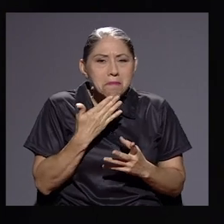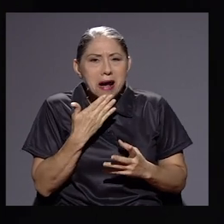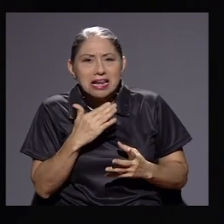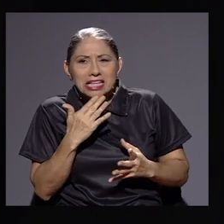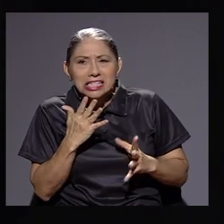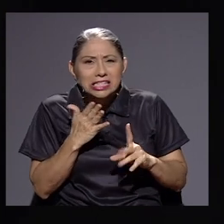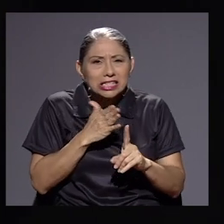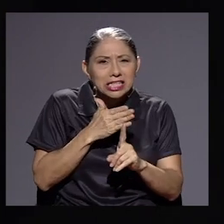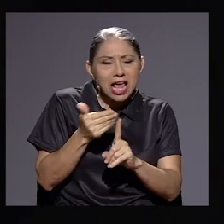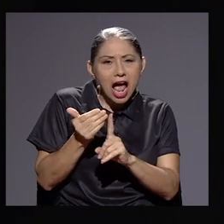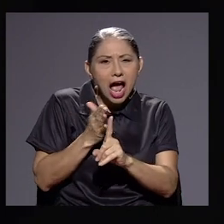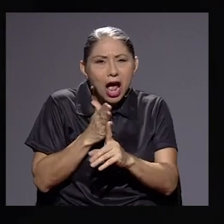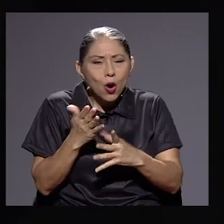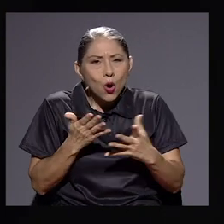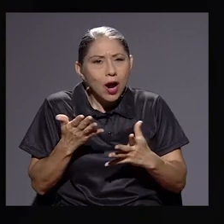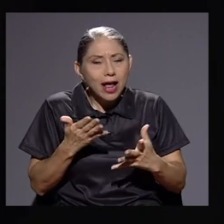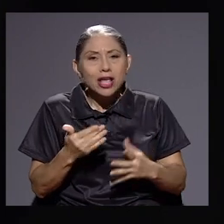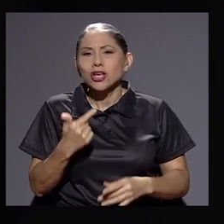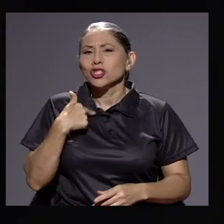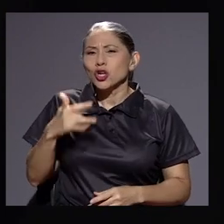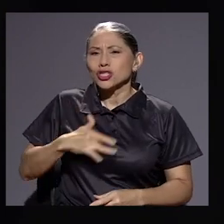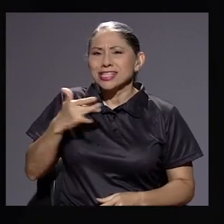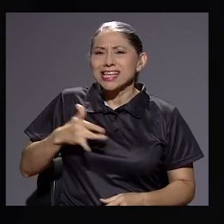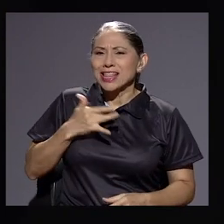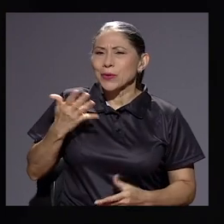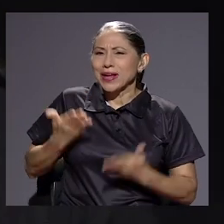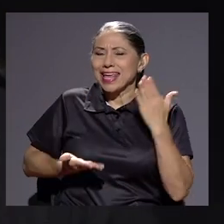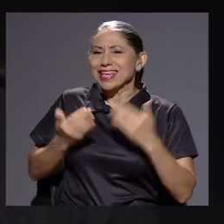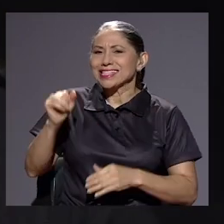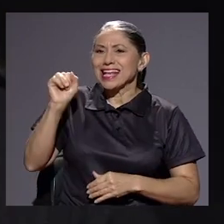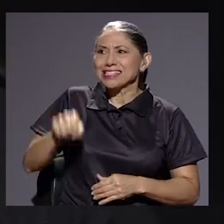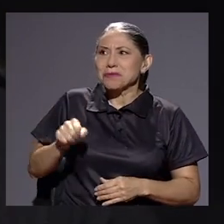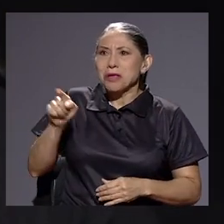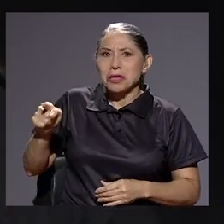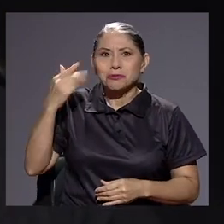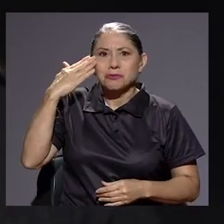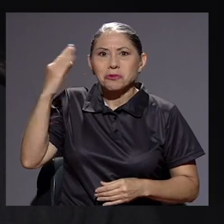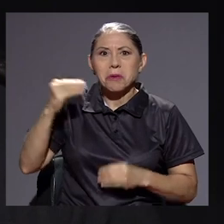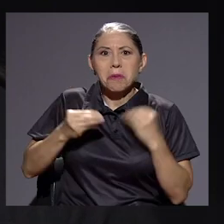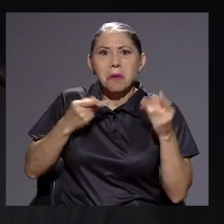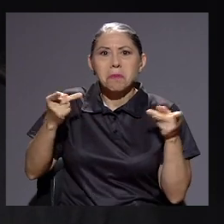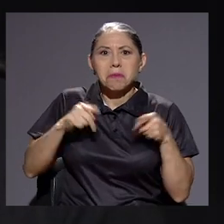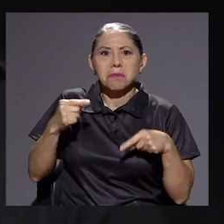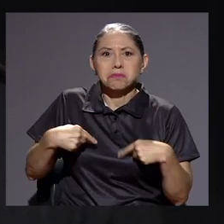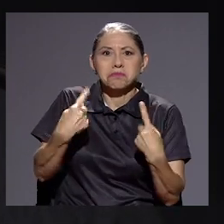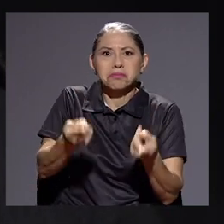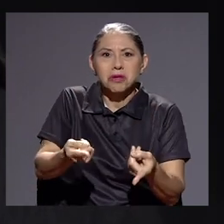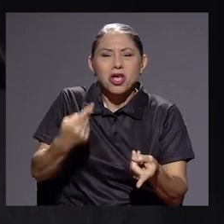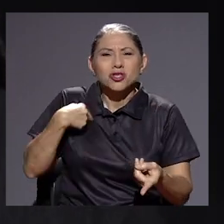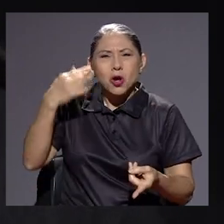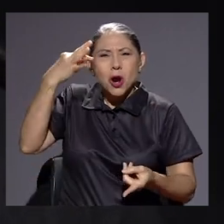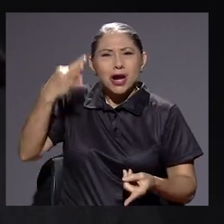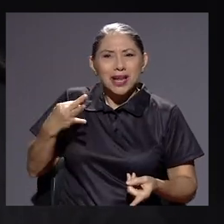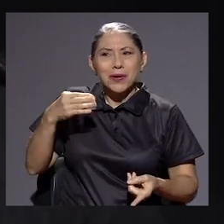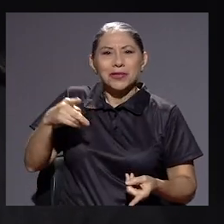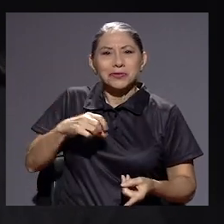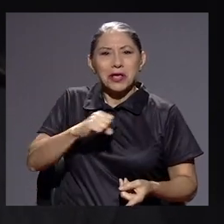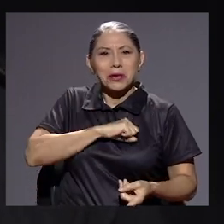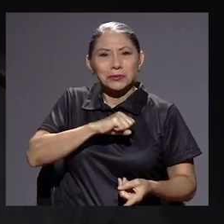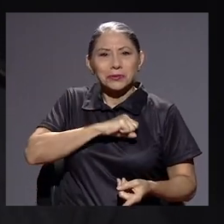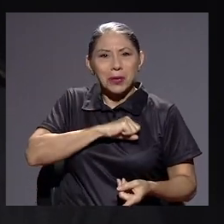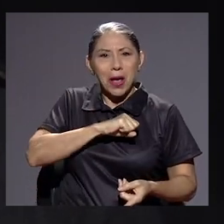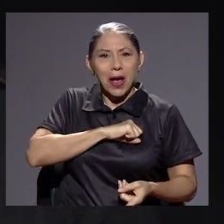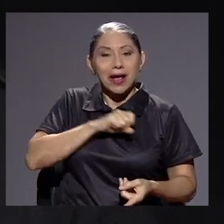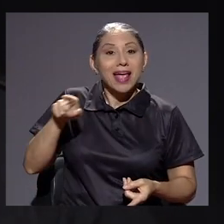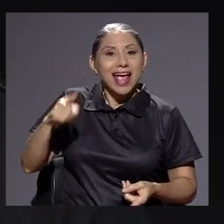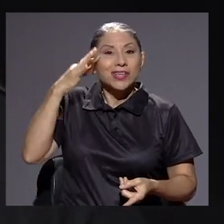No sé, yo siento que quizás sí falte malicia, les faltó, para mi gusto se asustaron, pensaron que